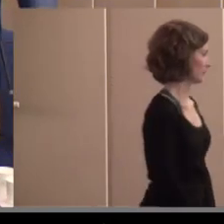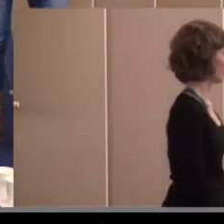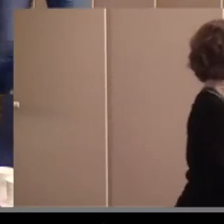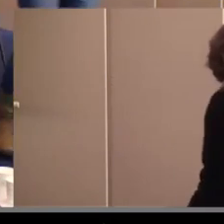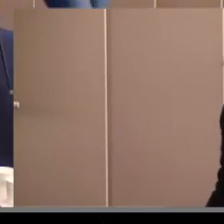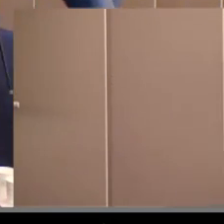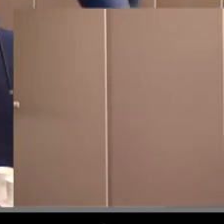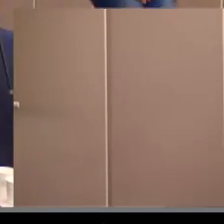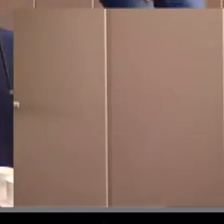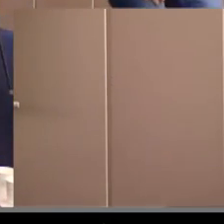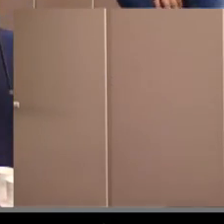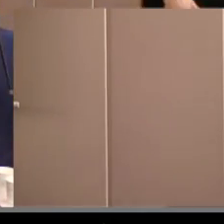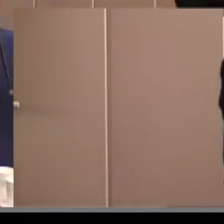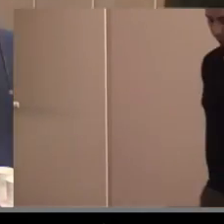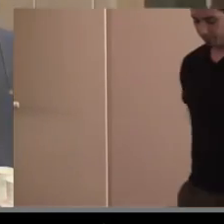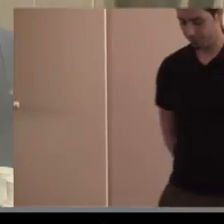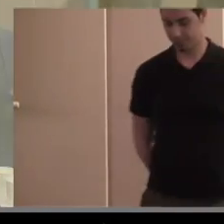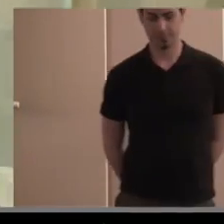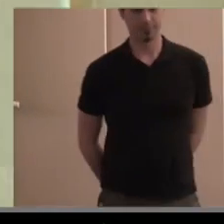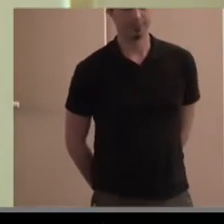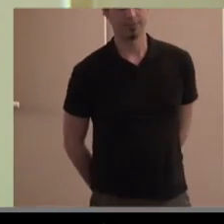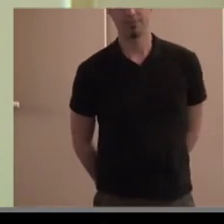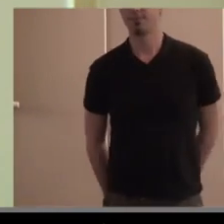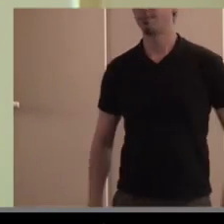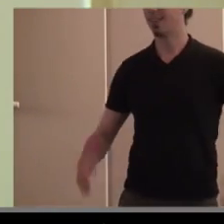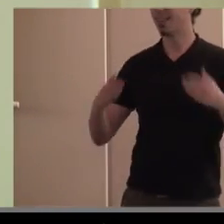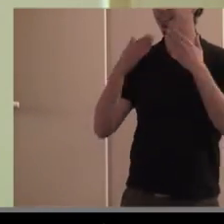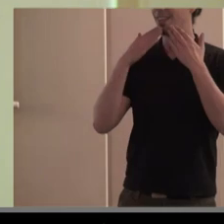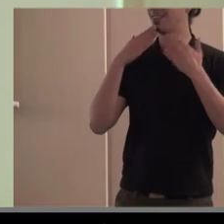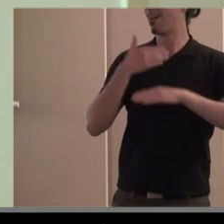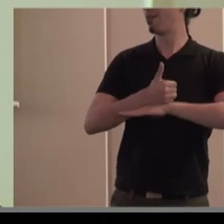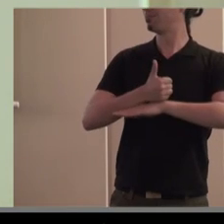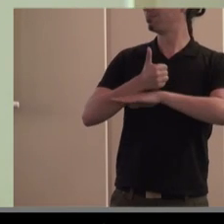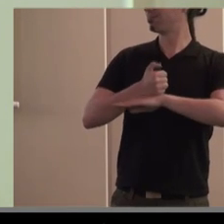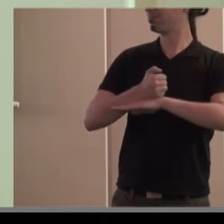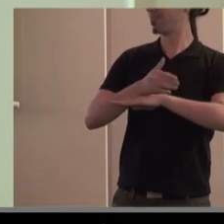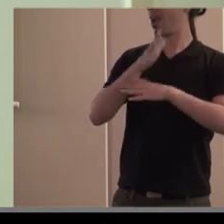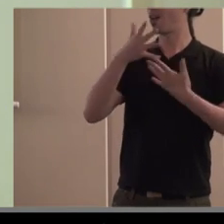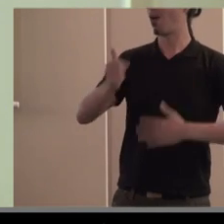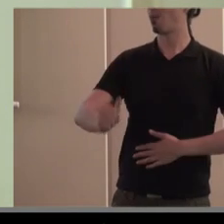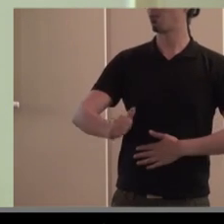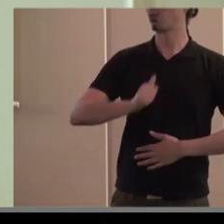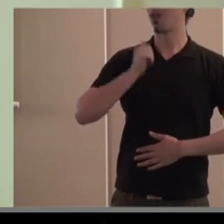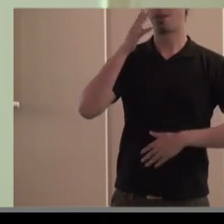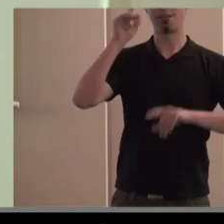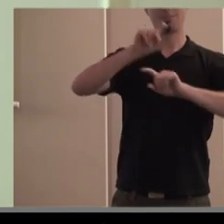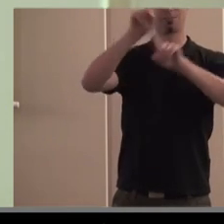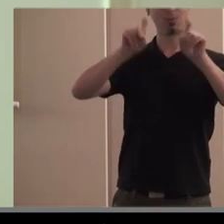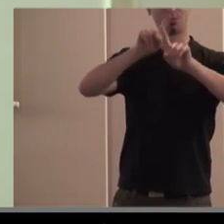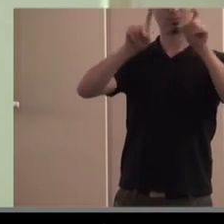gracias a la puntualidad de los tres tenemos la oportunidad de hacer preguntas